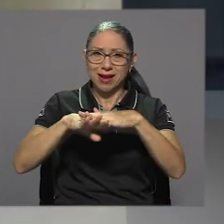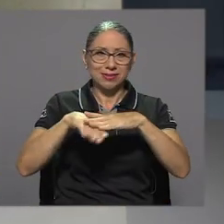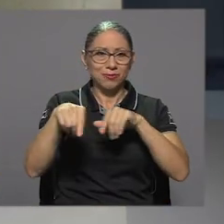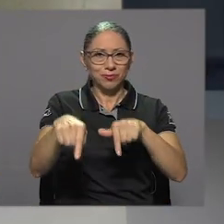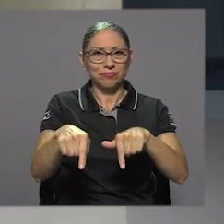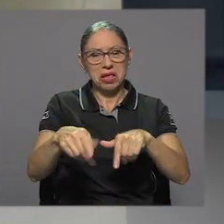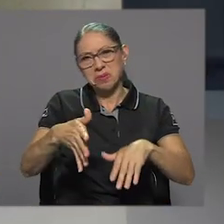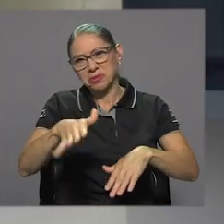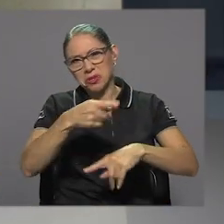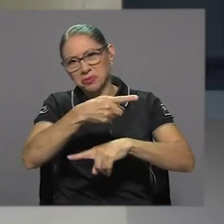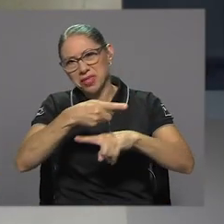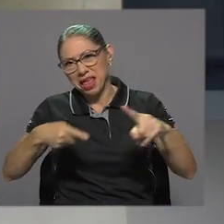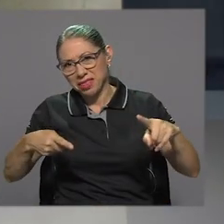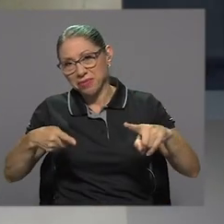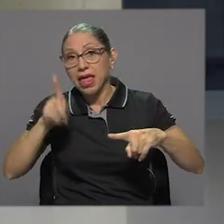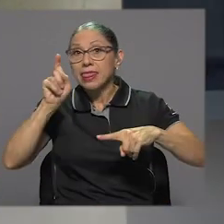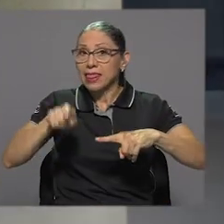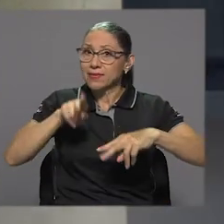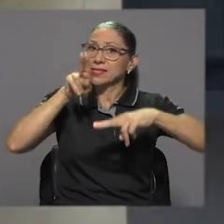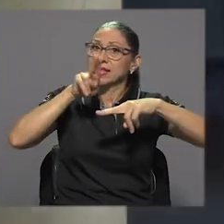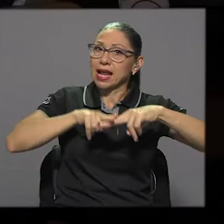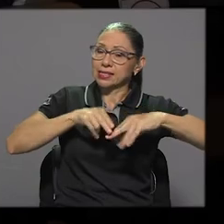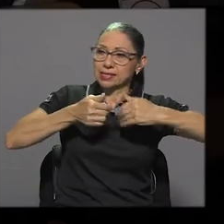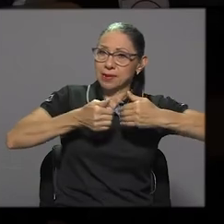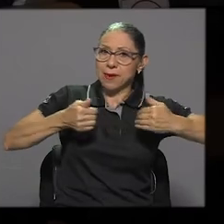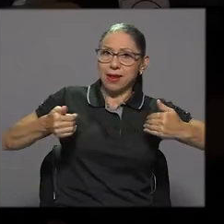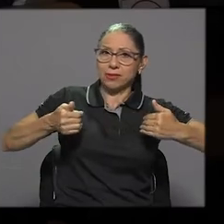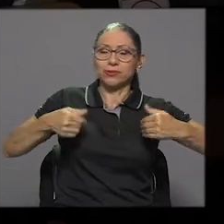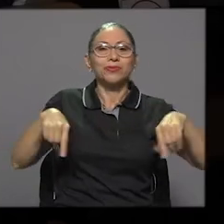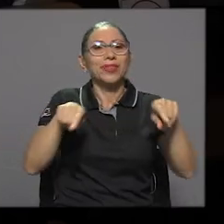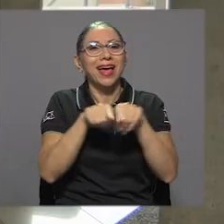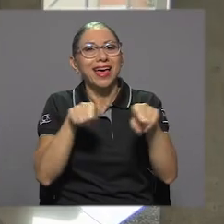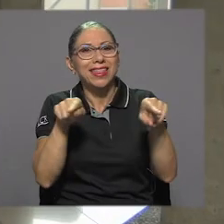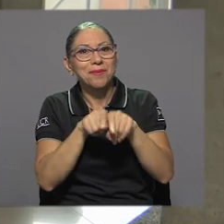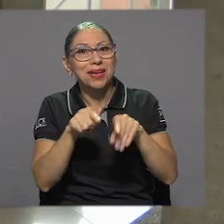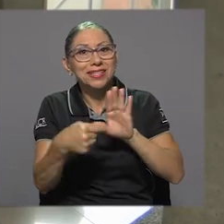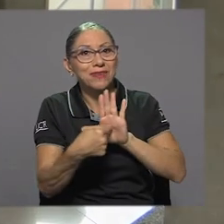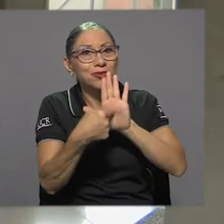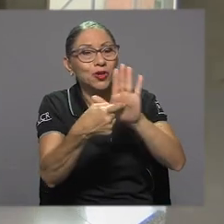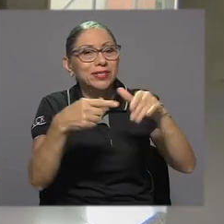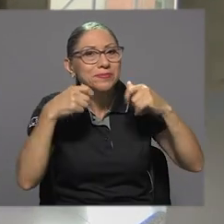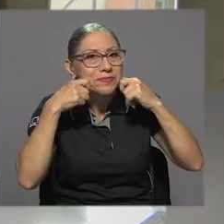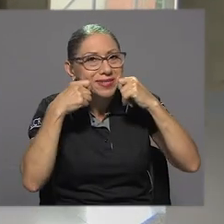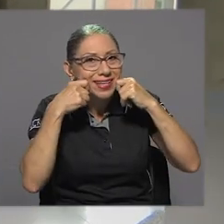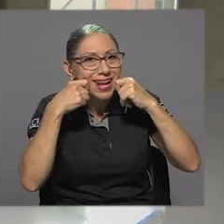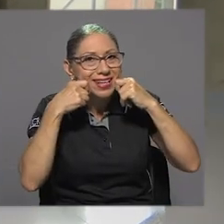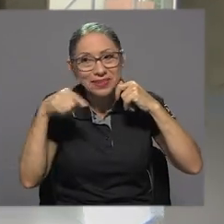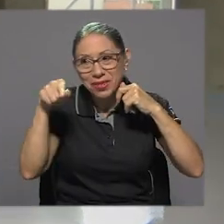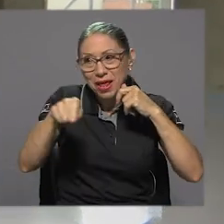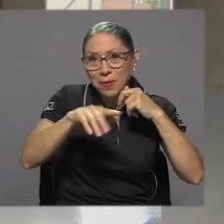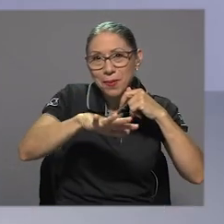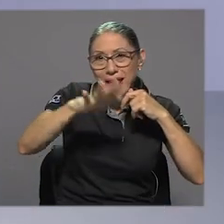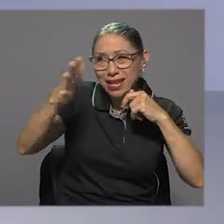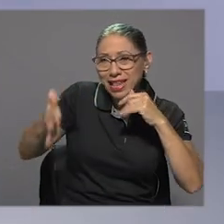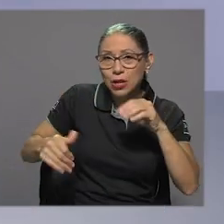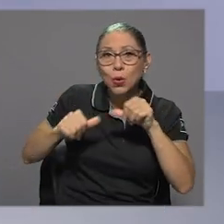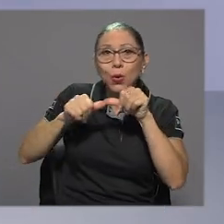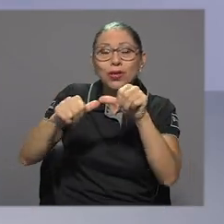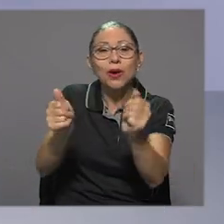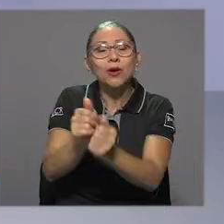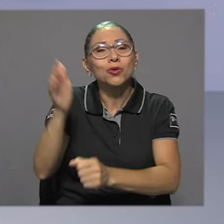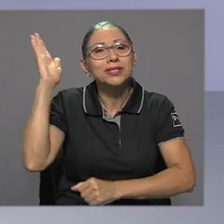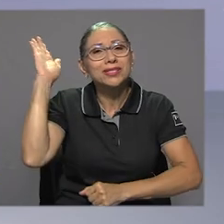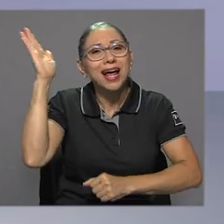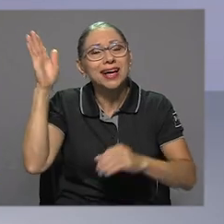máximo en la sala, eso es más o menos la mitad de capacidad, se tiene que sentar debidamente separados. Además de las funciones presenciales, el